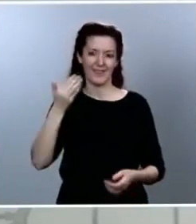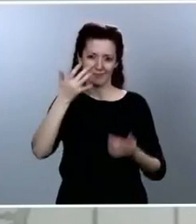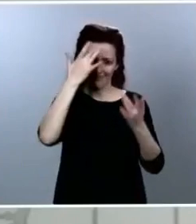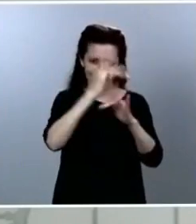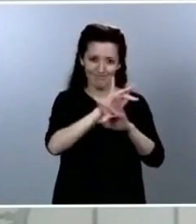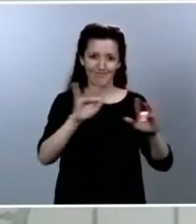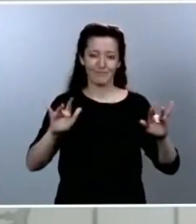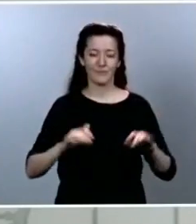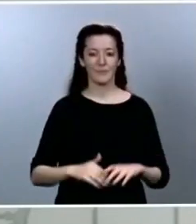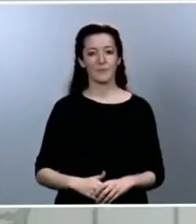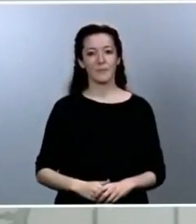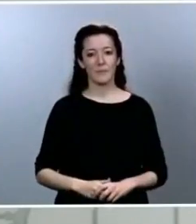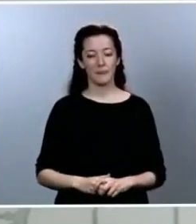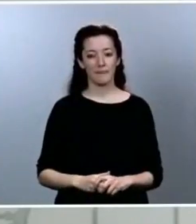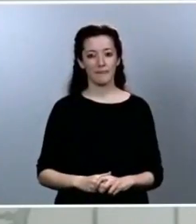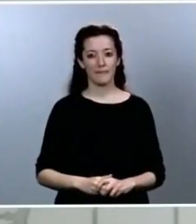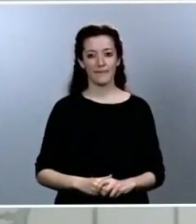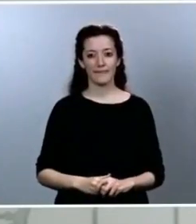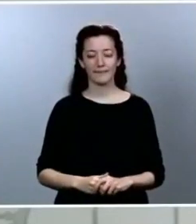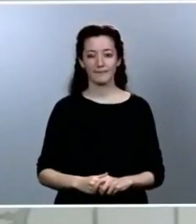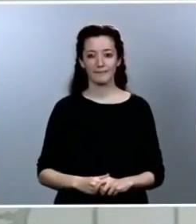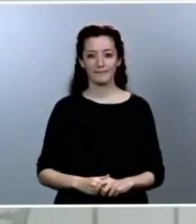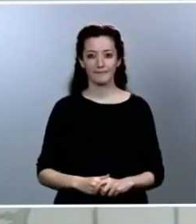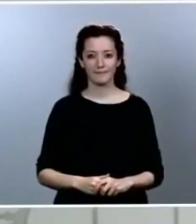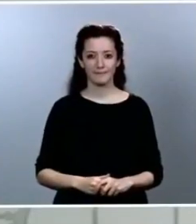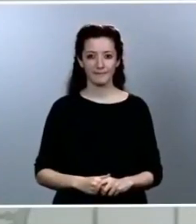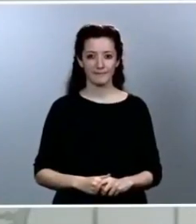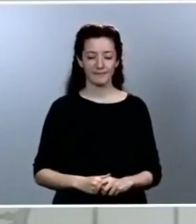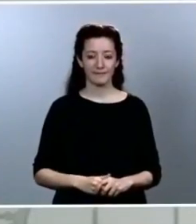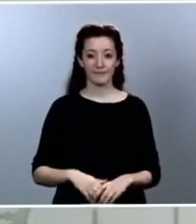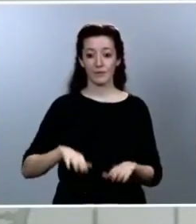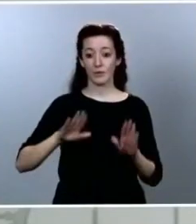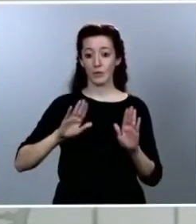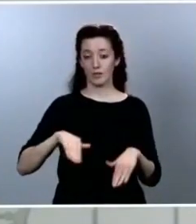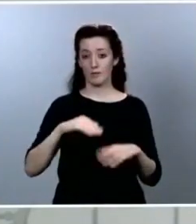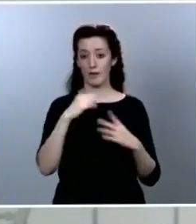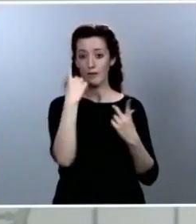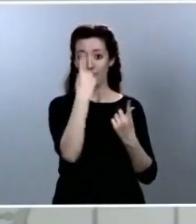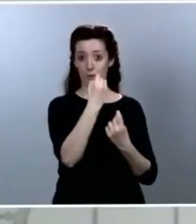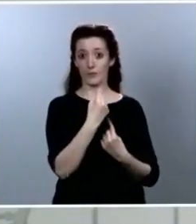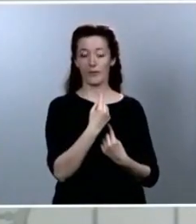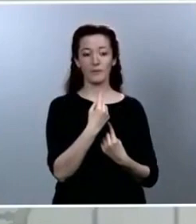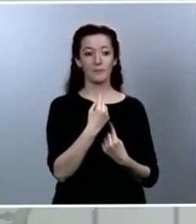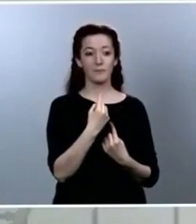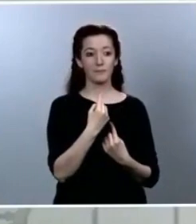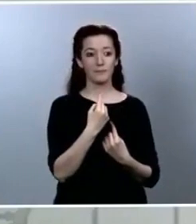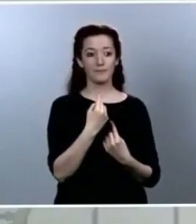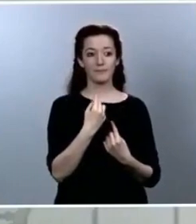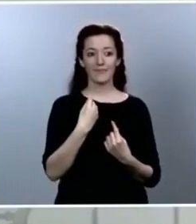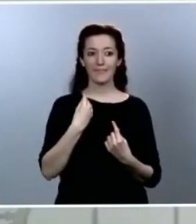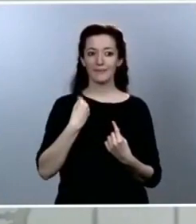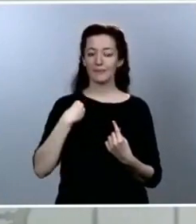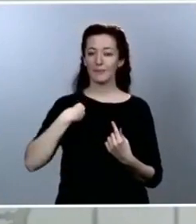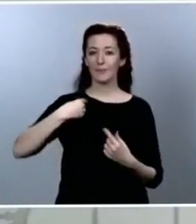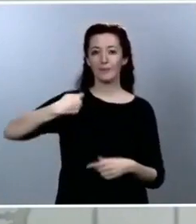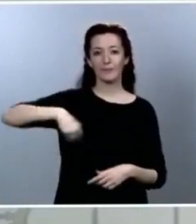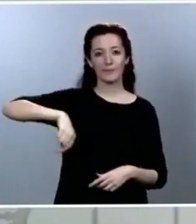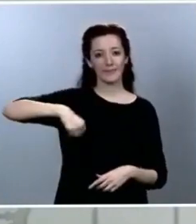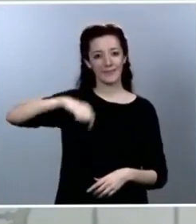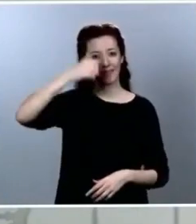En relación con la última de las cuestiones, este ha sido un planteamiento que ha hecho el presidente de la Comunidad de Canarias en reiteradas